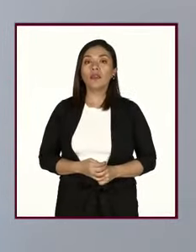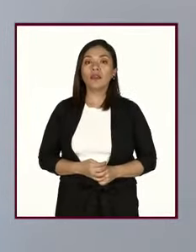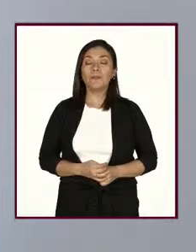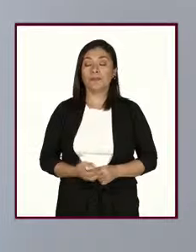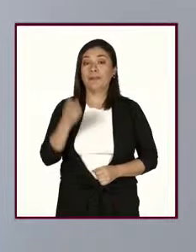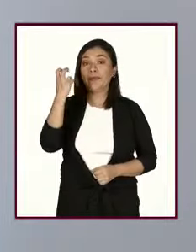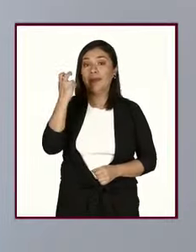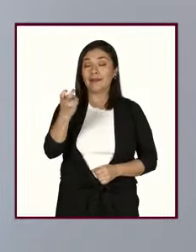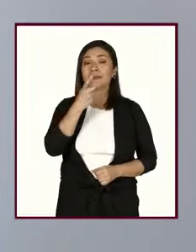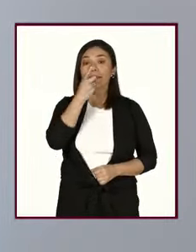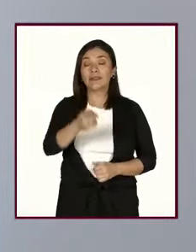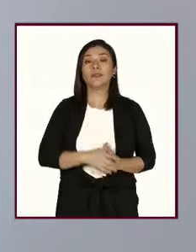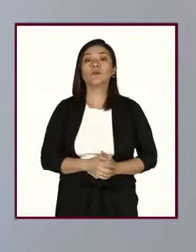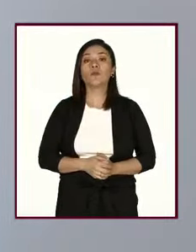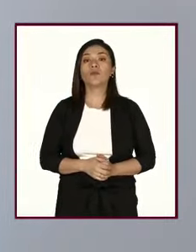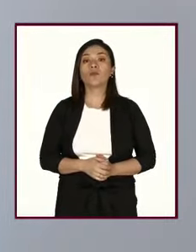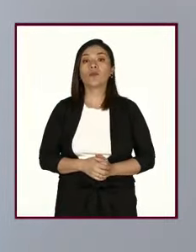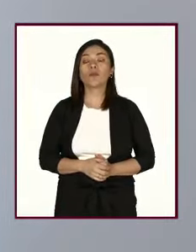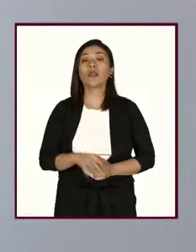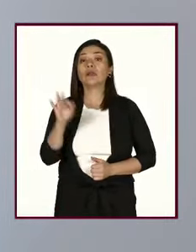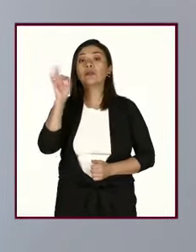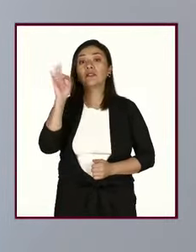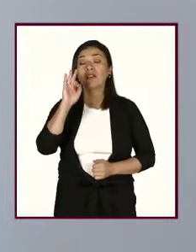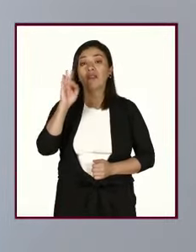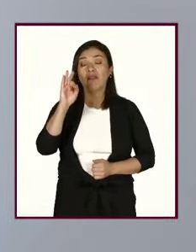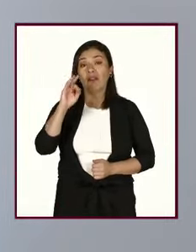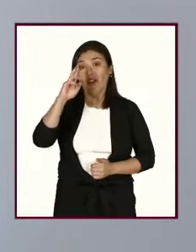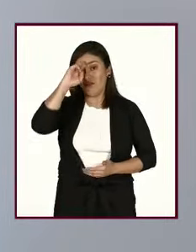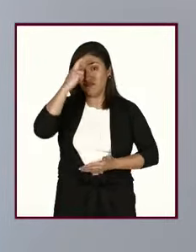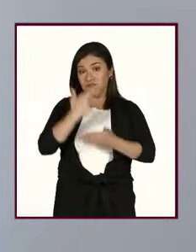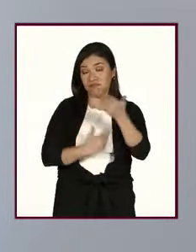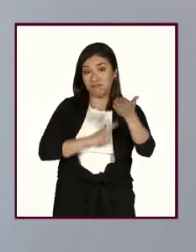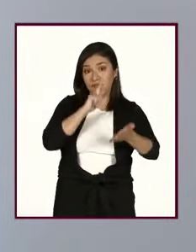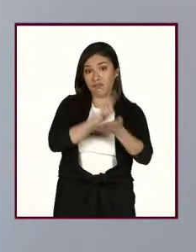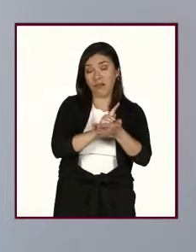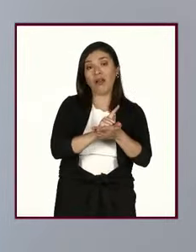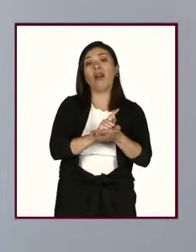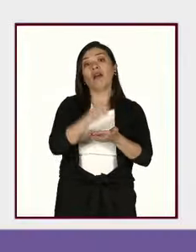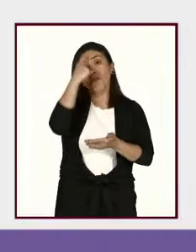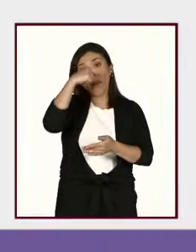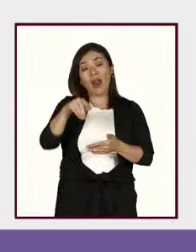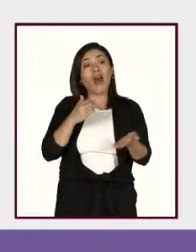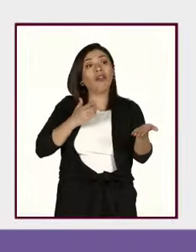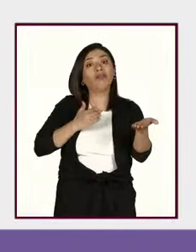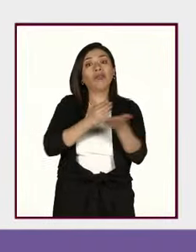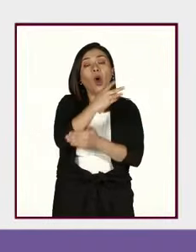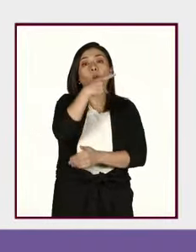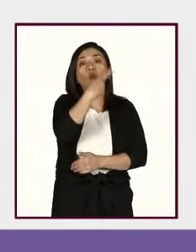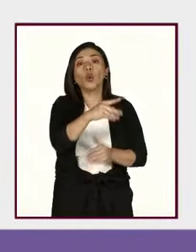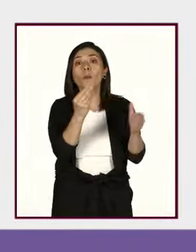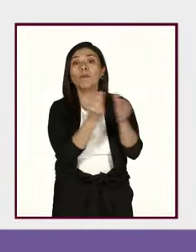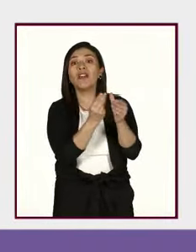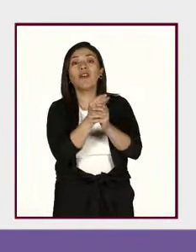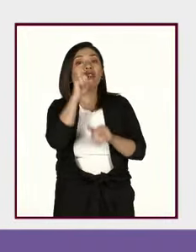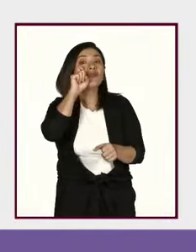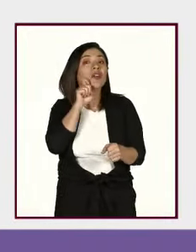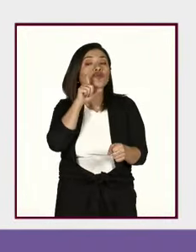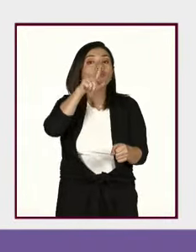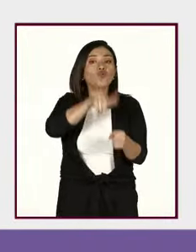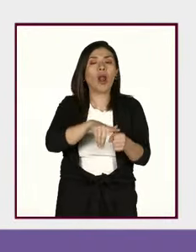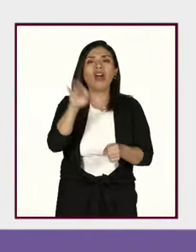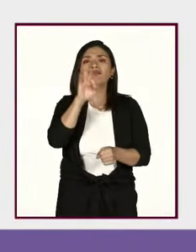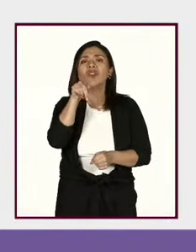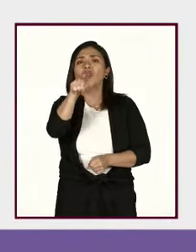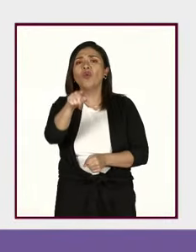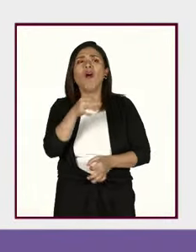establece que comete el delito de violación a la intimidad sexual aquella persona que